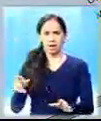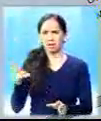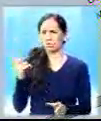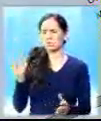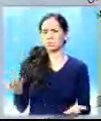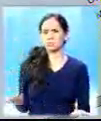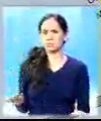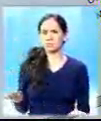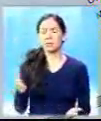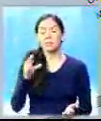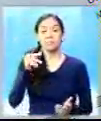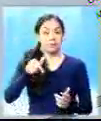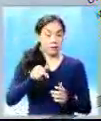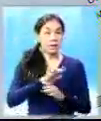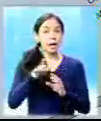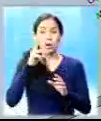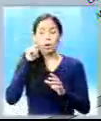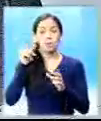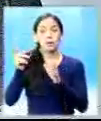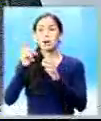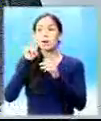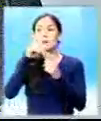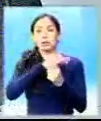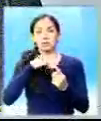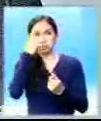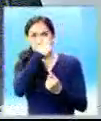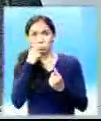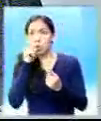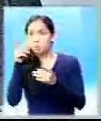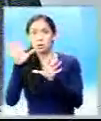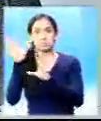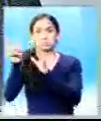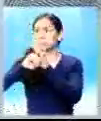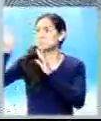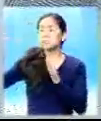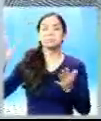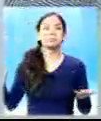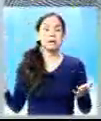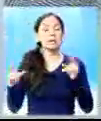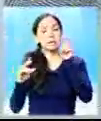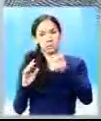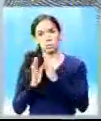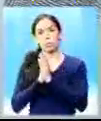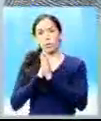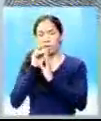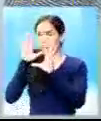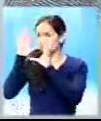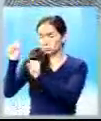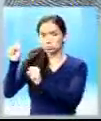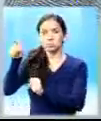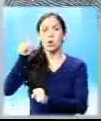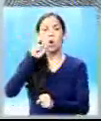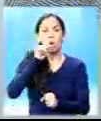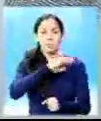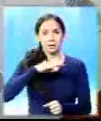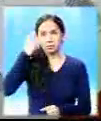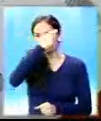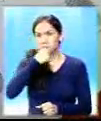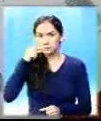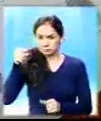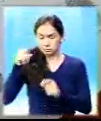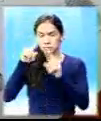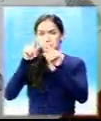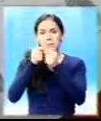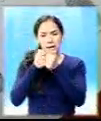Giovanni Aldana se encuentra ahora prófugo de la justicia. Cruz pide a las autoridades del Ministerio Público que revise